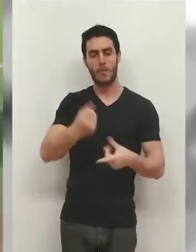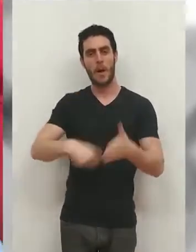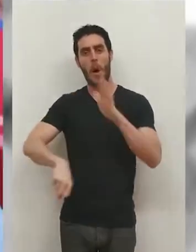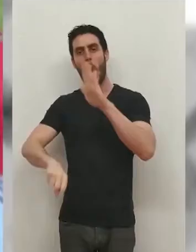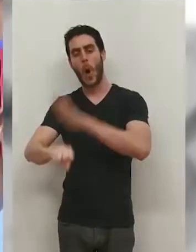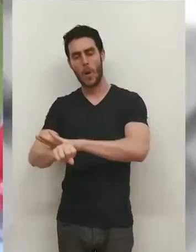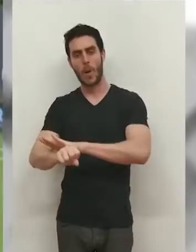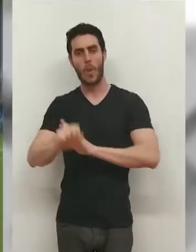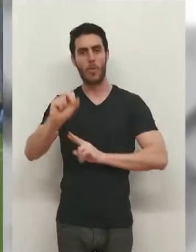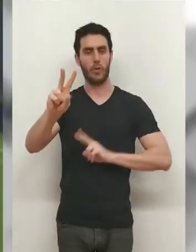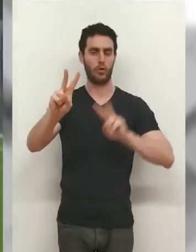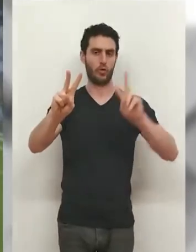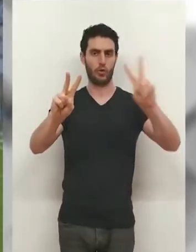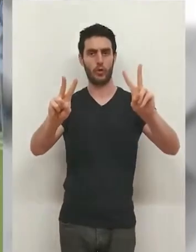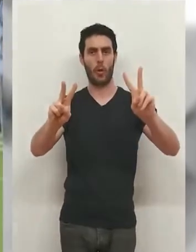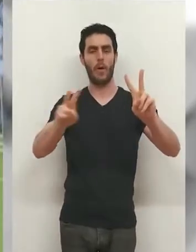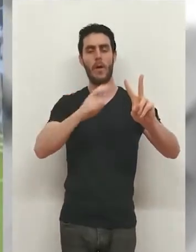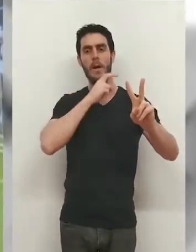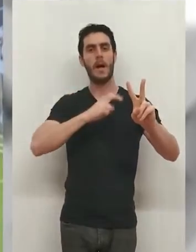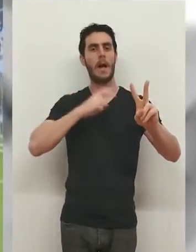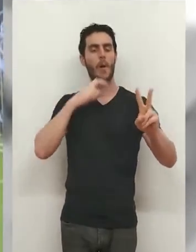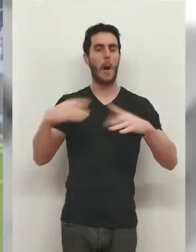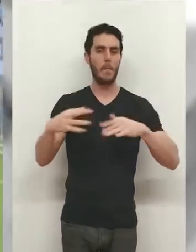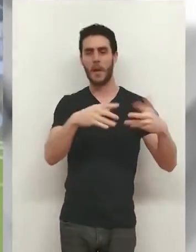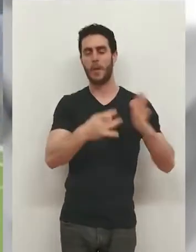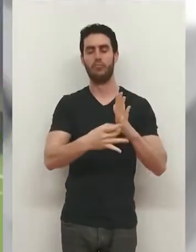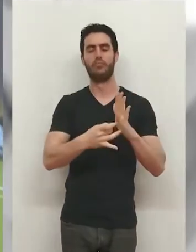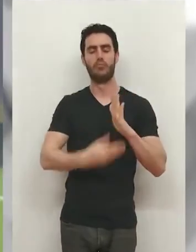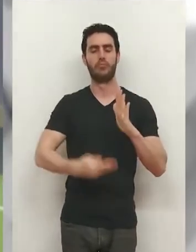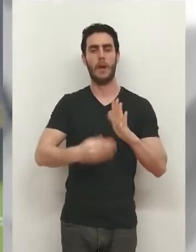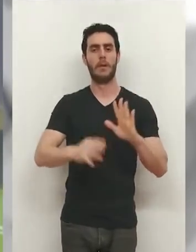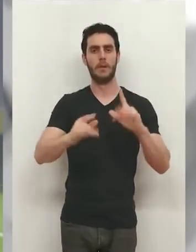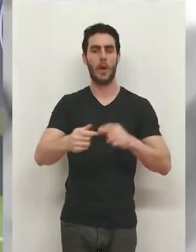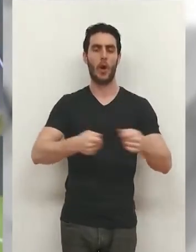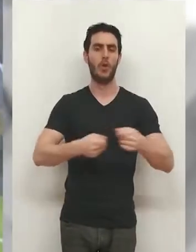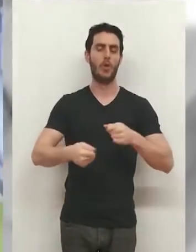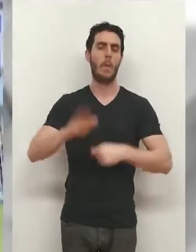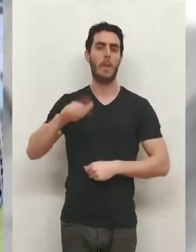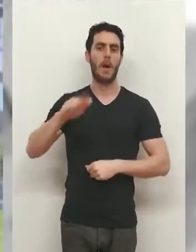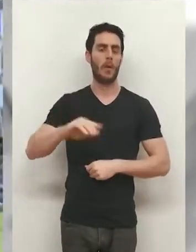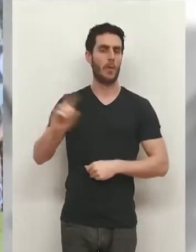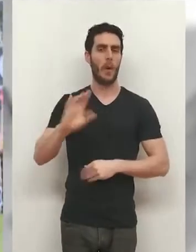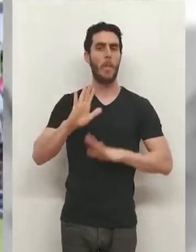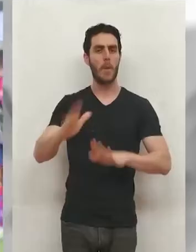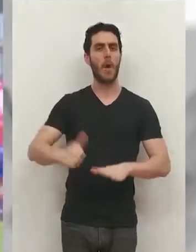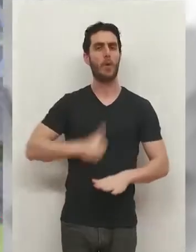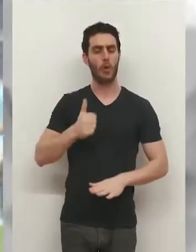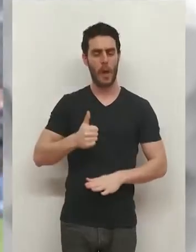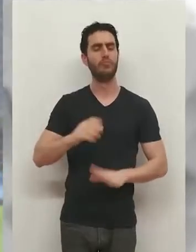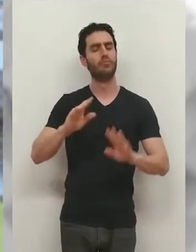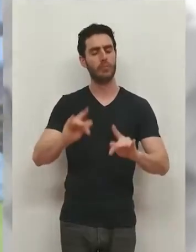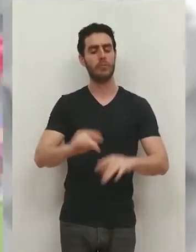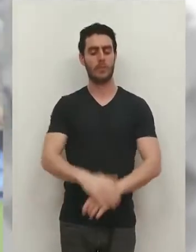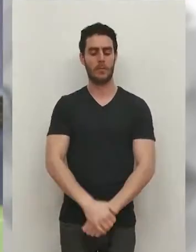Campos puso el 2-2 en el marcador. El Calahorra supo jugar un partido en el que no tuvo el control de la pelota, pero aprovechó sus